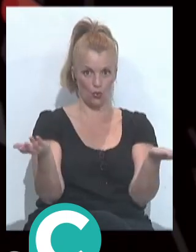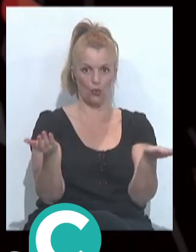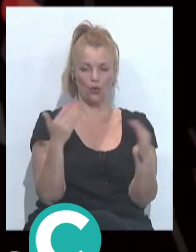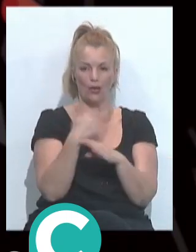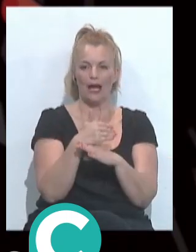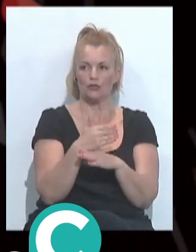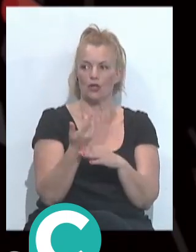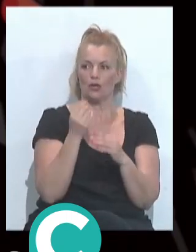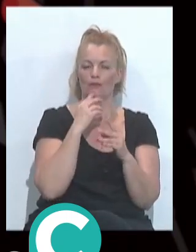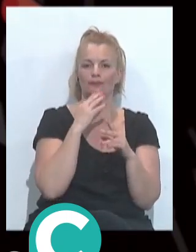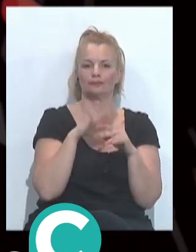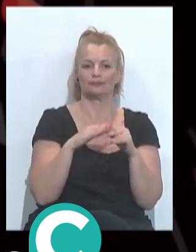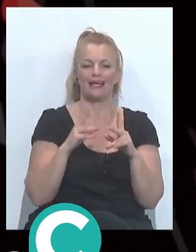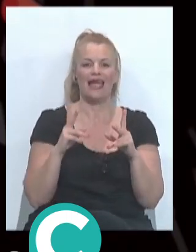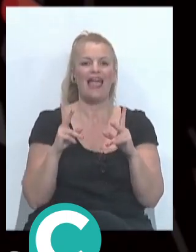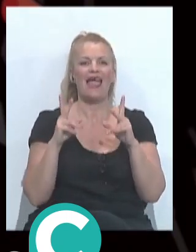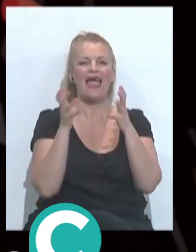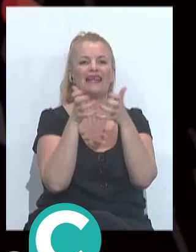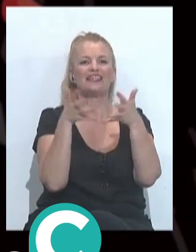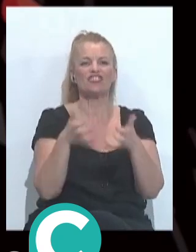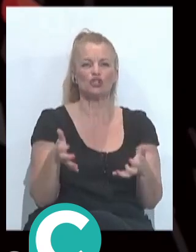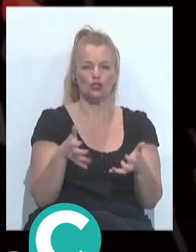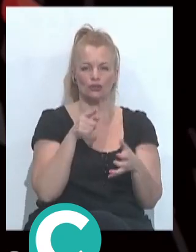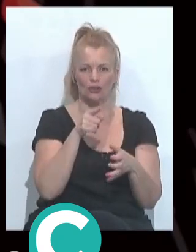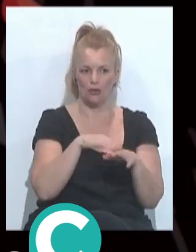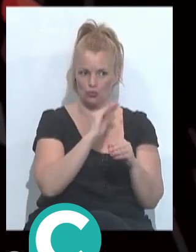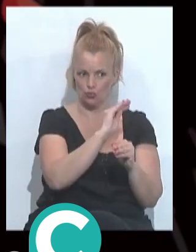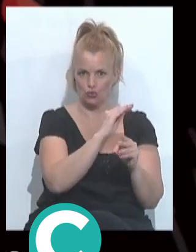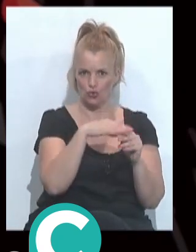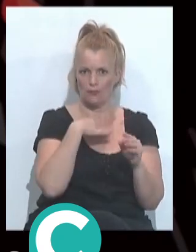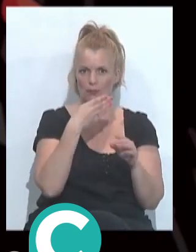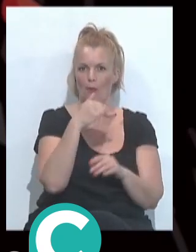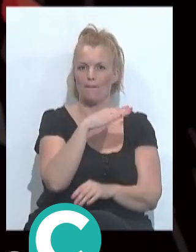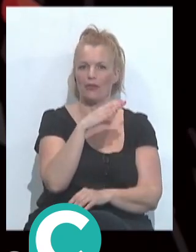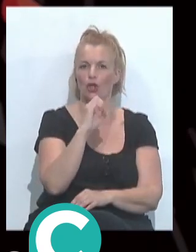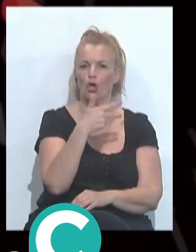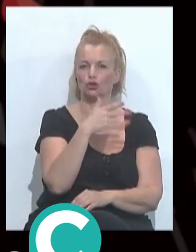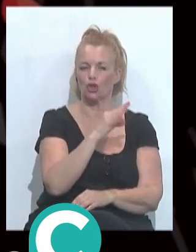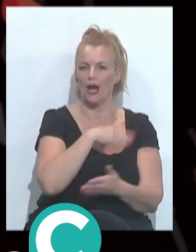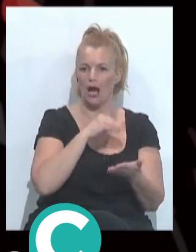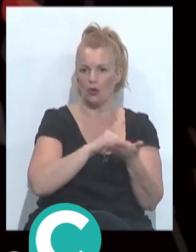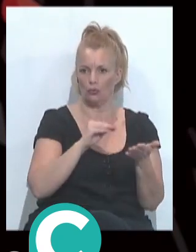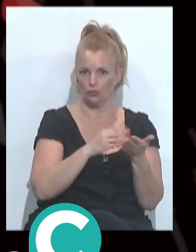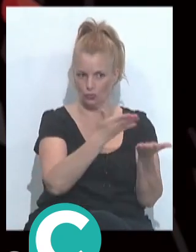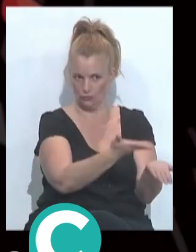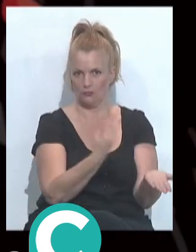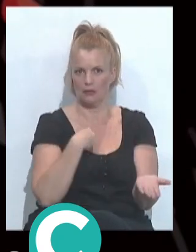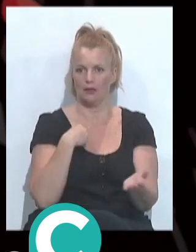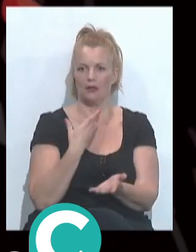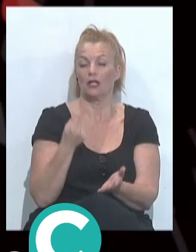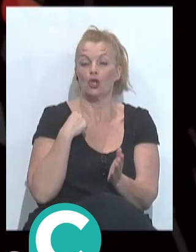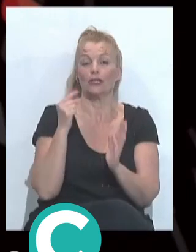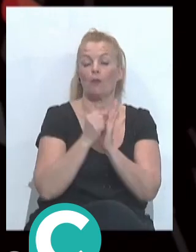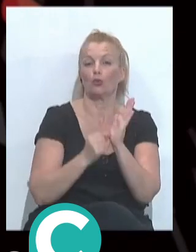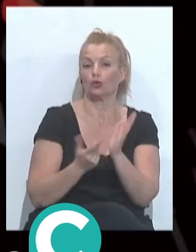el estribillo del bizcocho más callejero no puede ser y creo que ahí están los puntos que no tiene ni pie ni